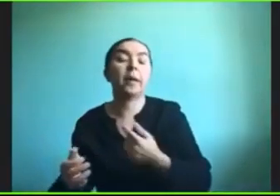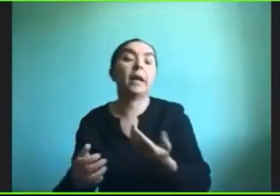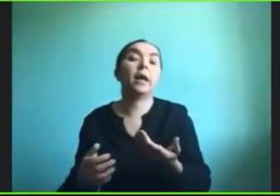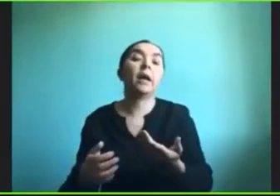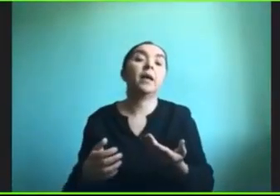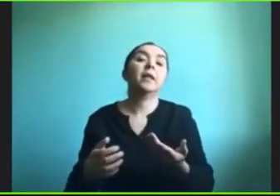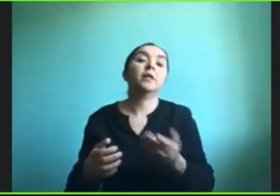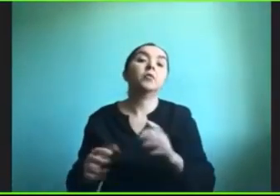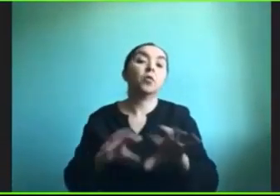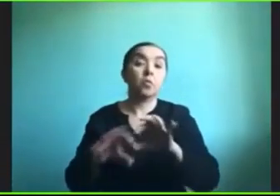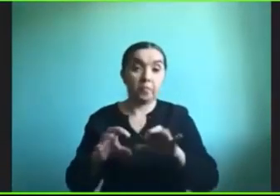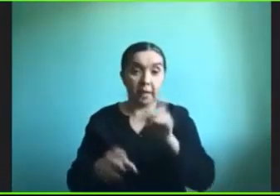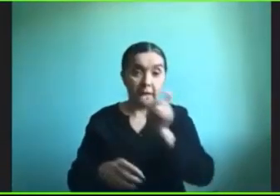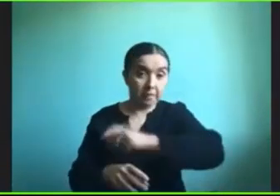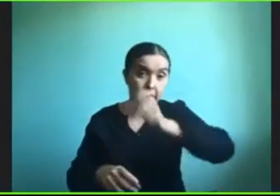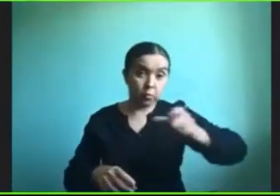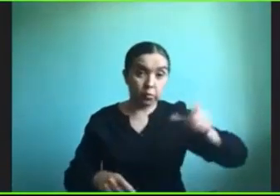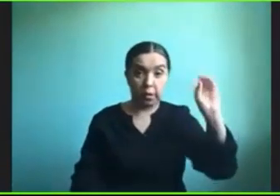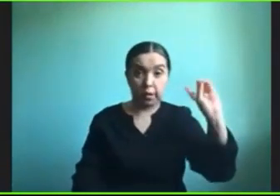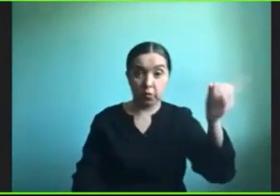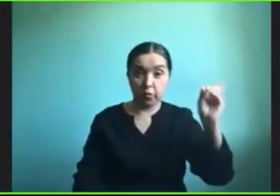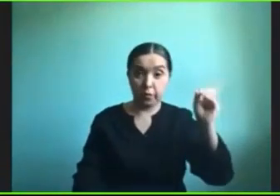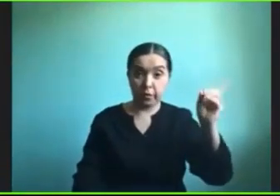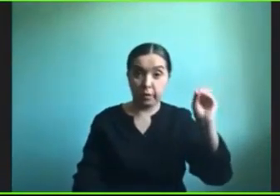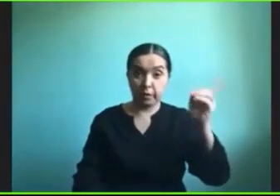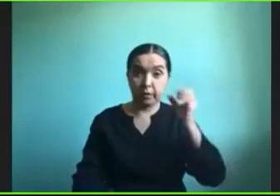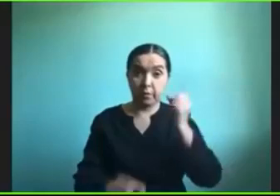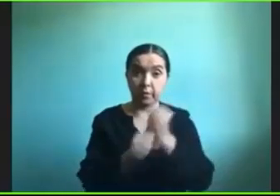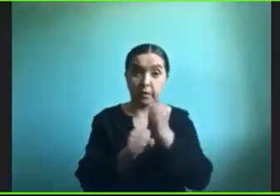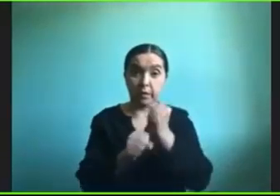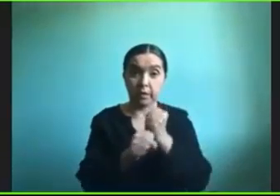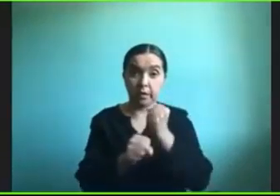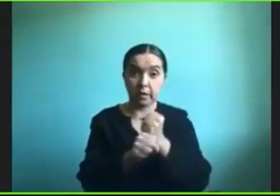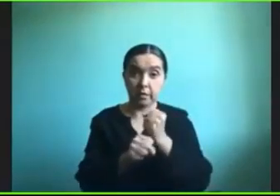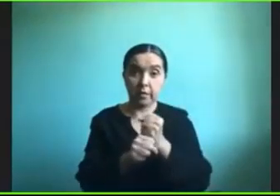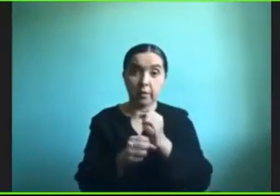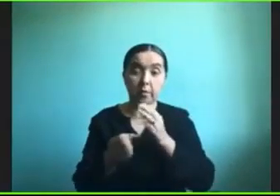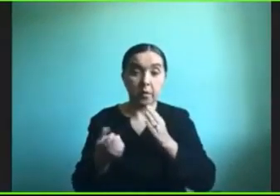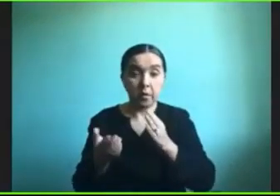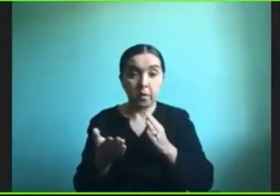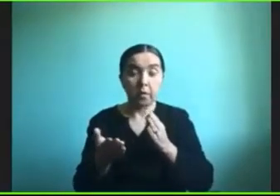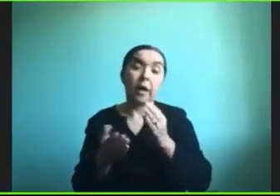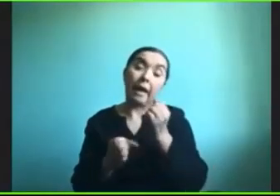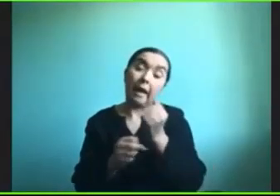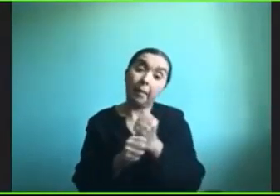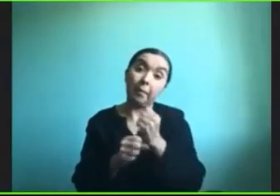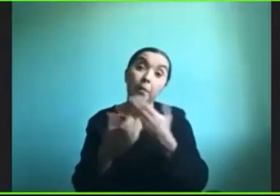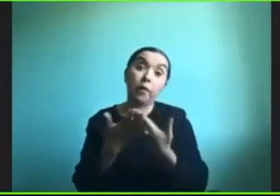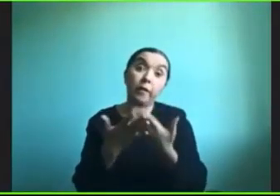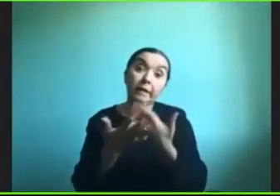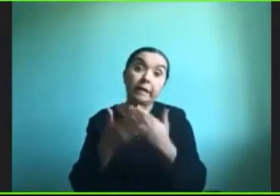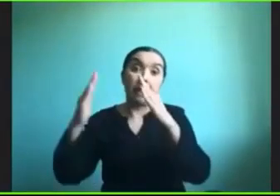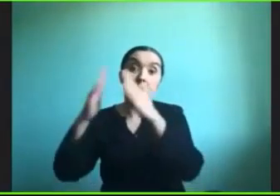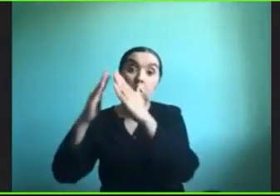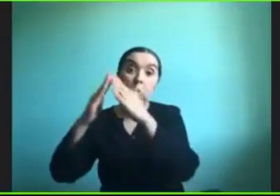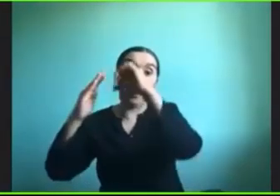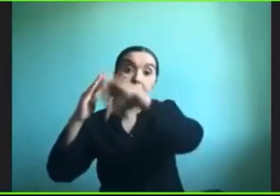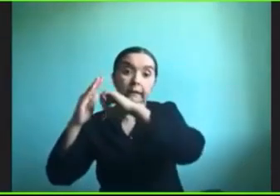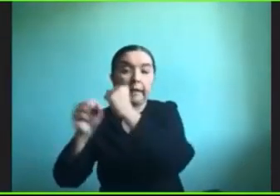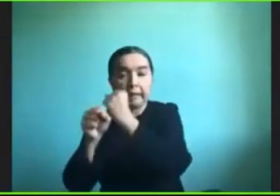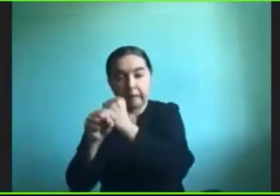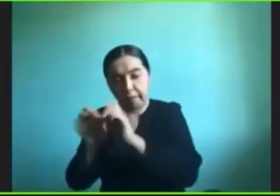entonces vamos a estar trabajando en este aprovechando esta cuarentena de avanzar con eso y más adelante la vamos a estar publicitando